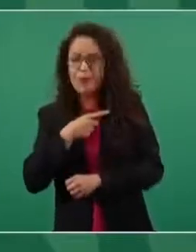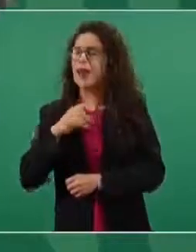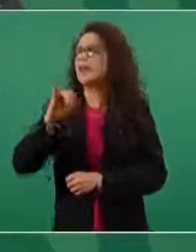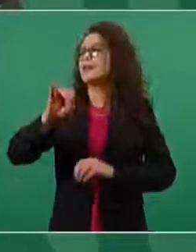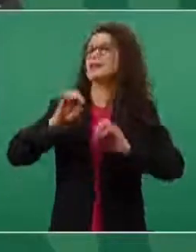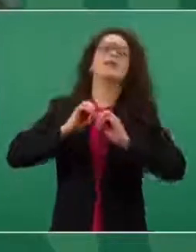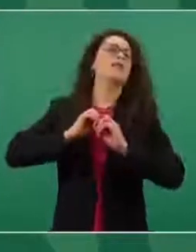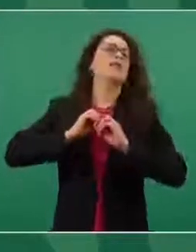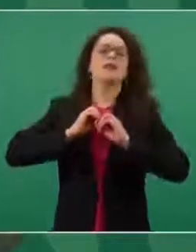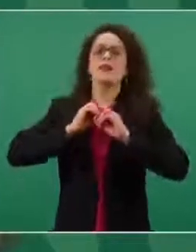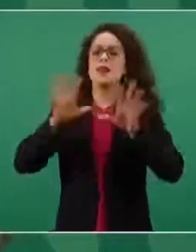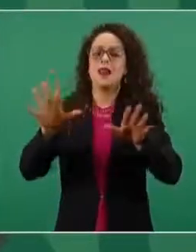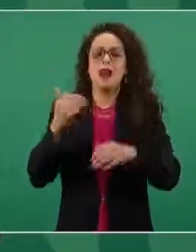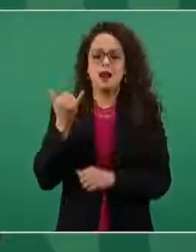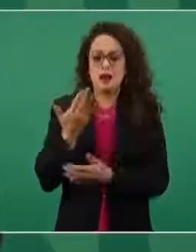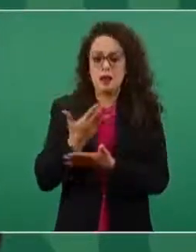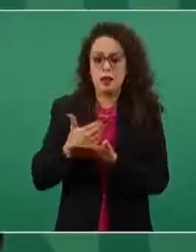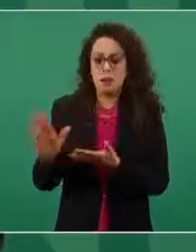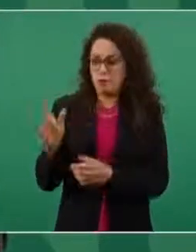pero más costosísimo,